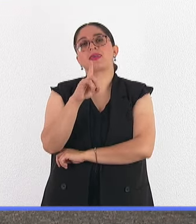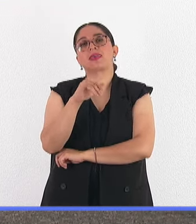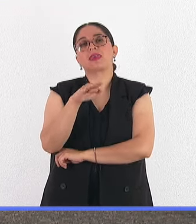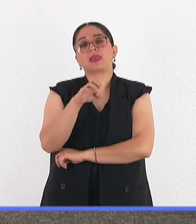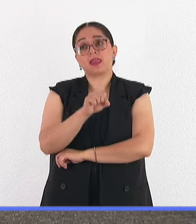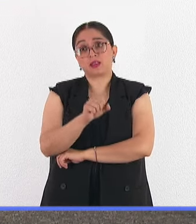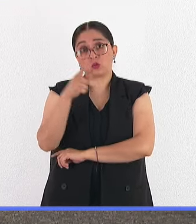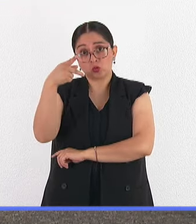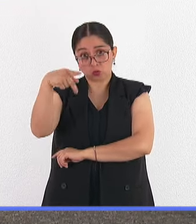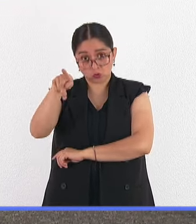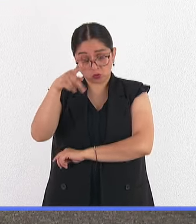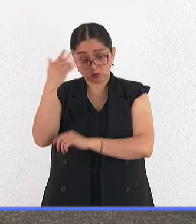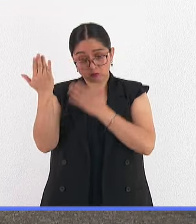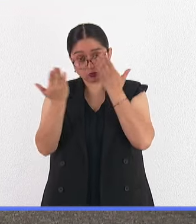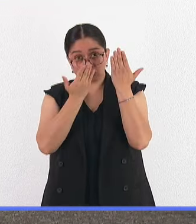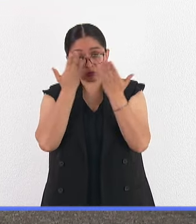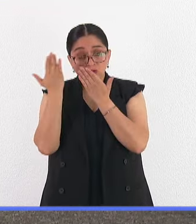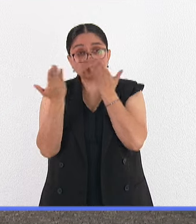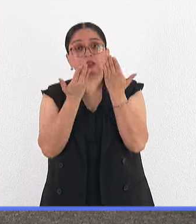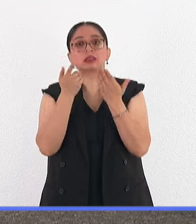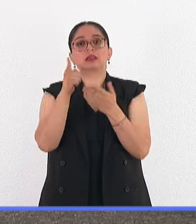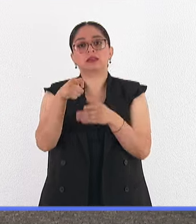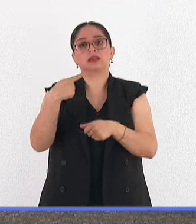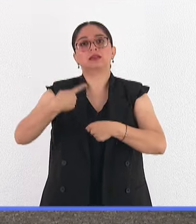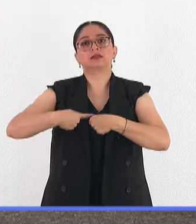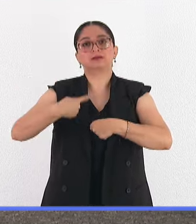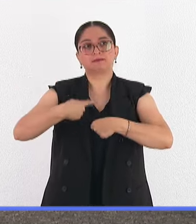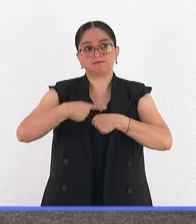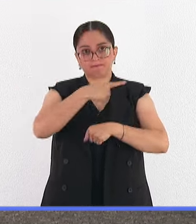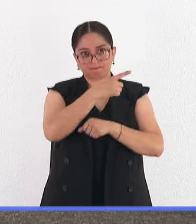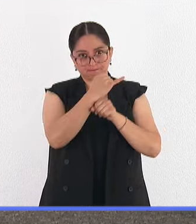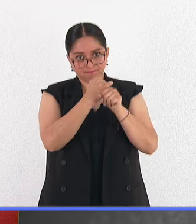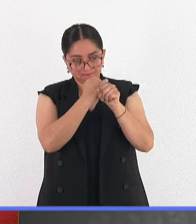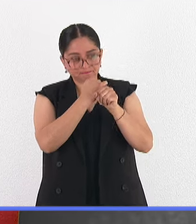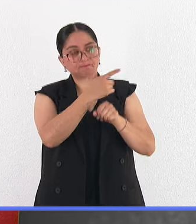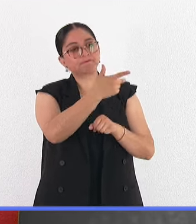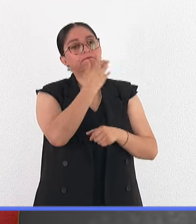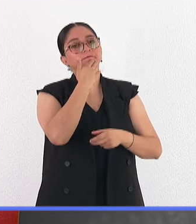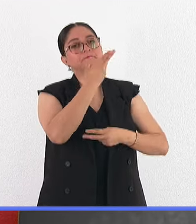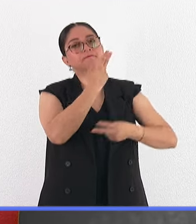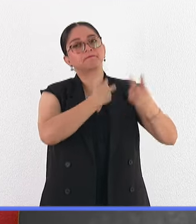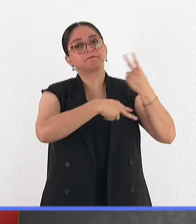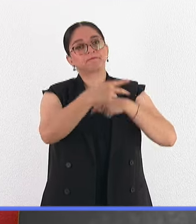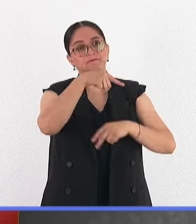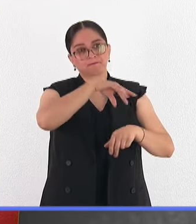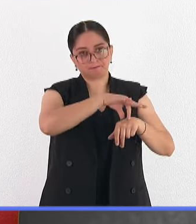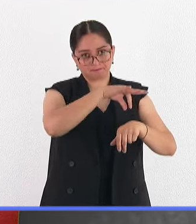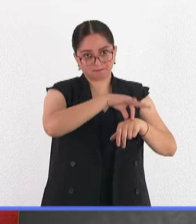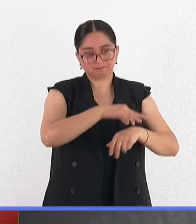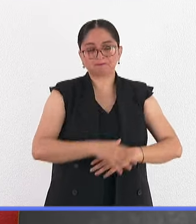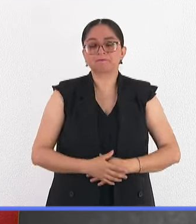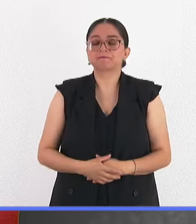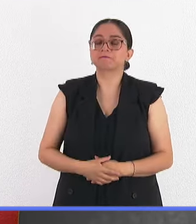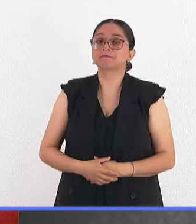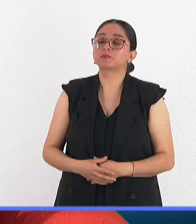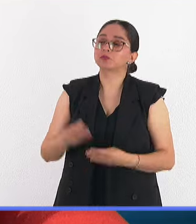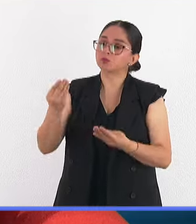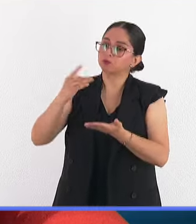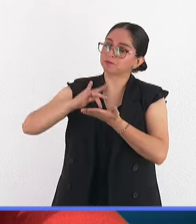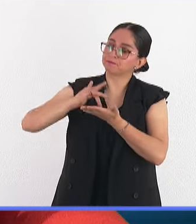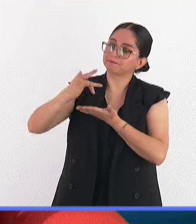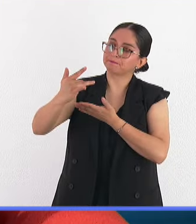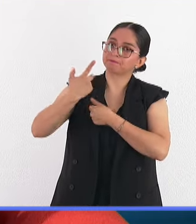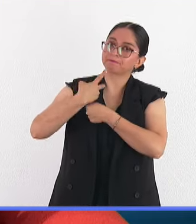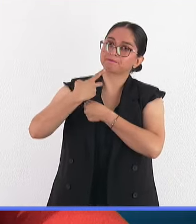especialidades precisamente el estudio de esta enfermedad. Doctora, bienvenida a la UNAM Responde. Muchísimas gracias. Gracias por la invitación. Un gusto.